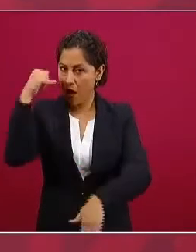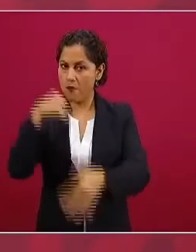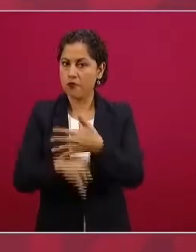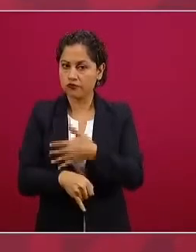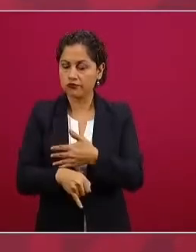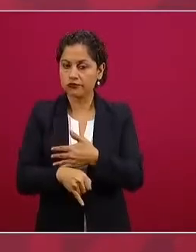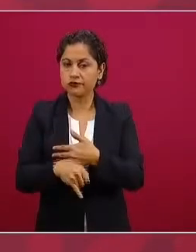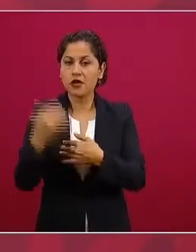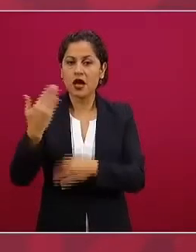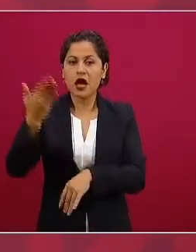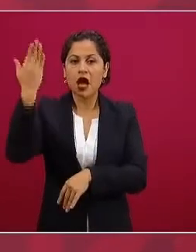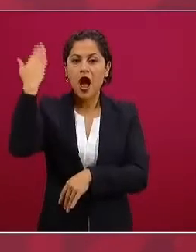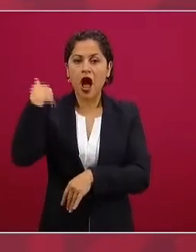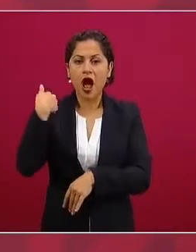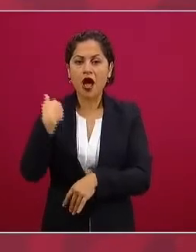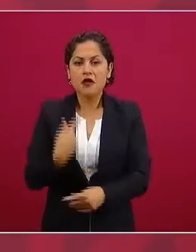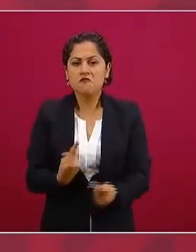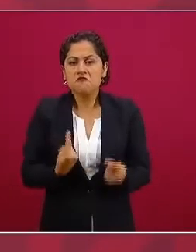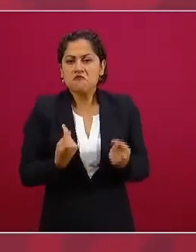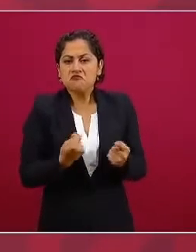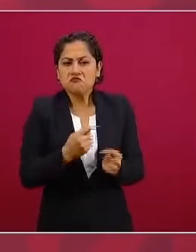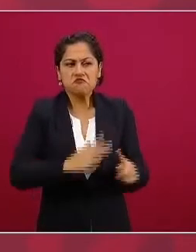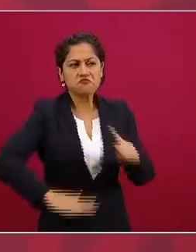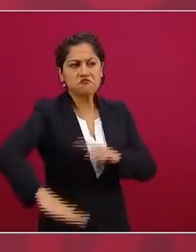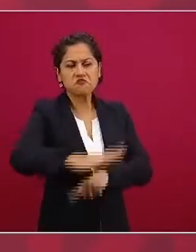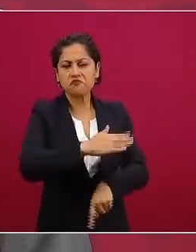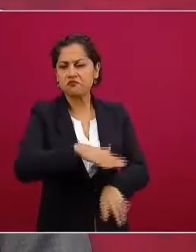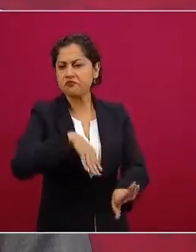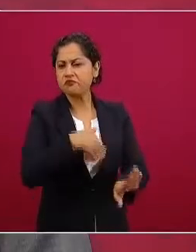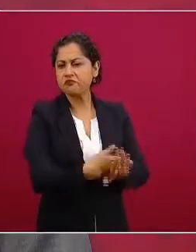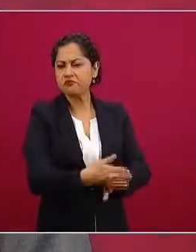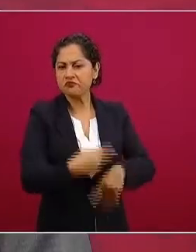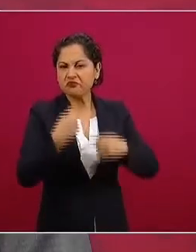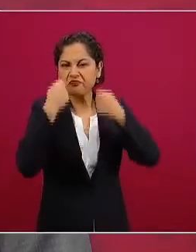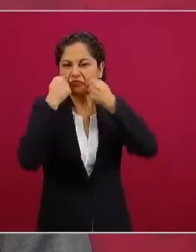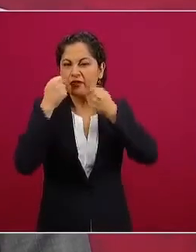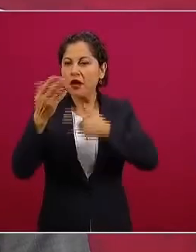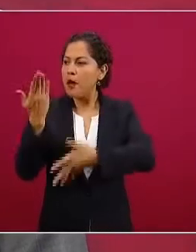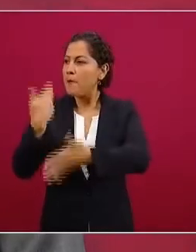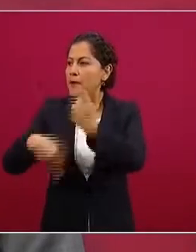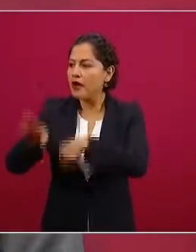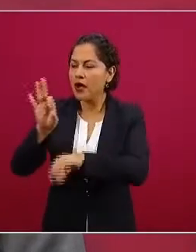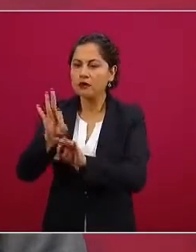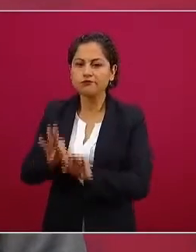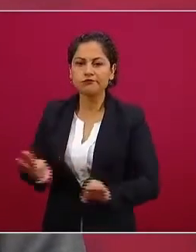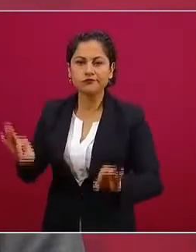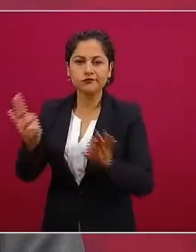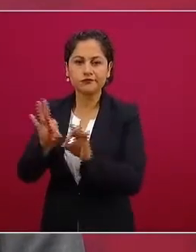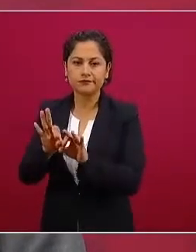destruyendo la naturaleza incluso